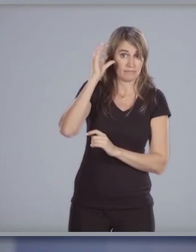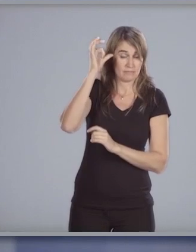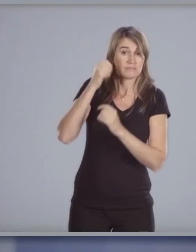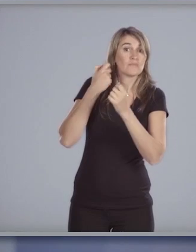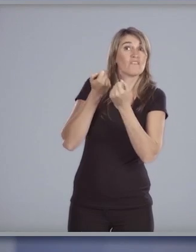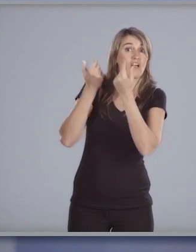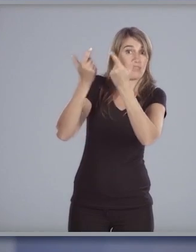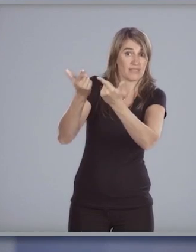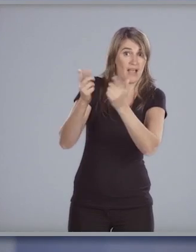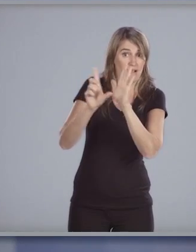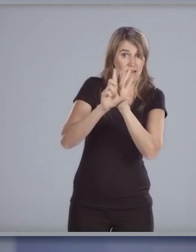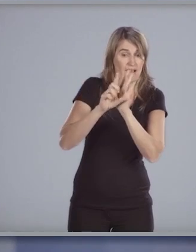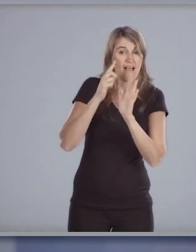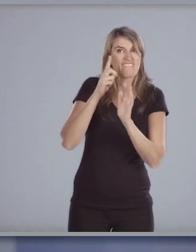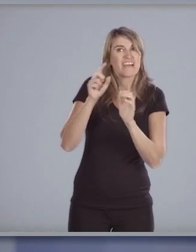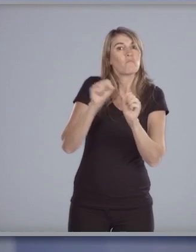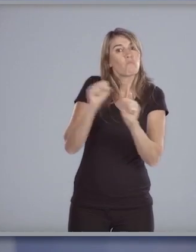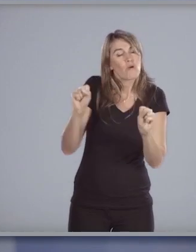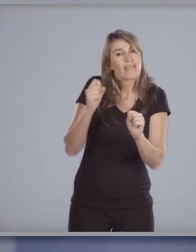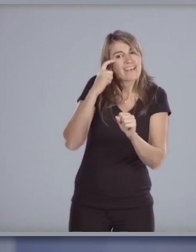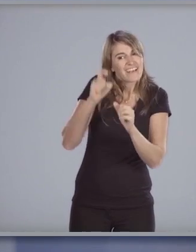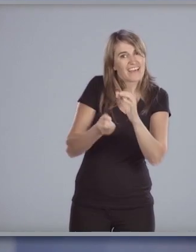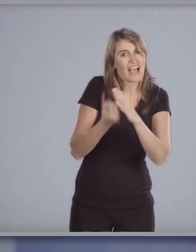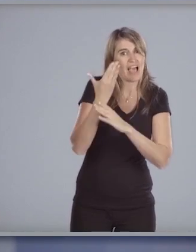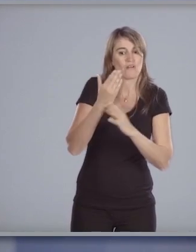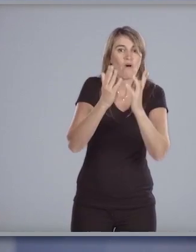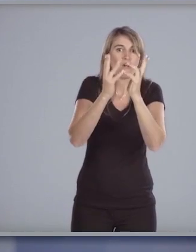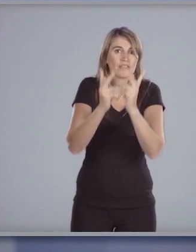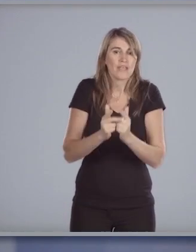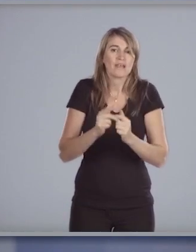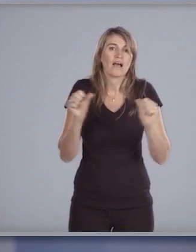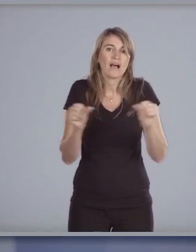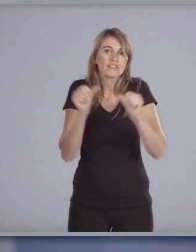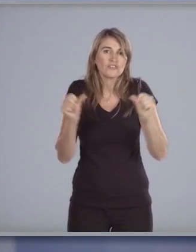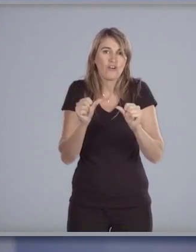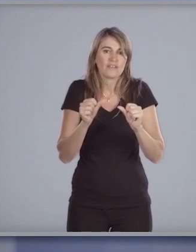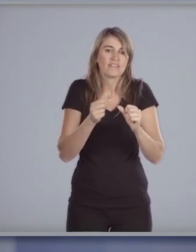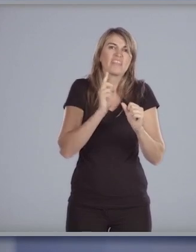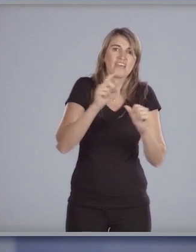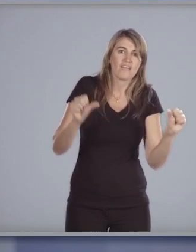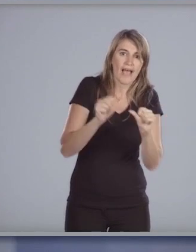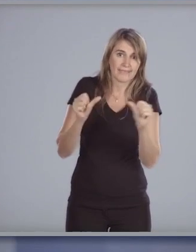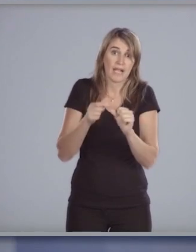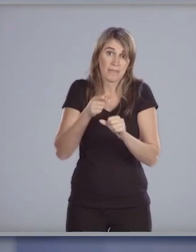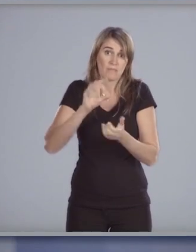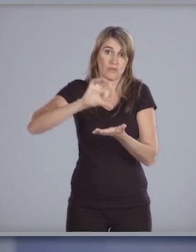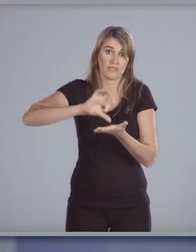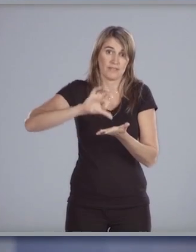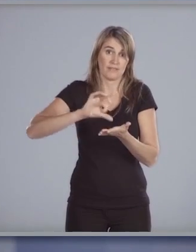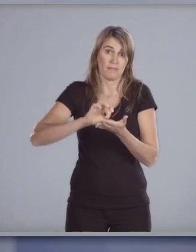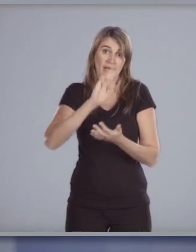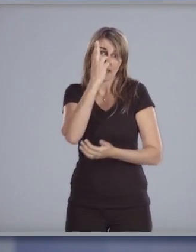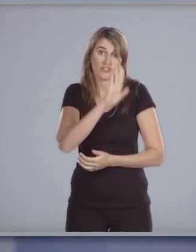está el que corresponde para crear y ordenar las acciones del sistema nacional